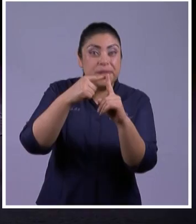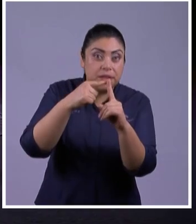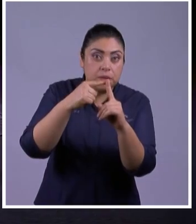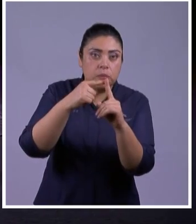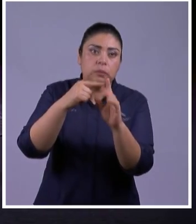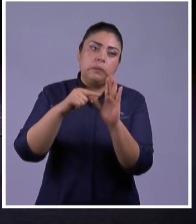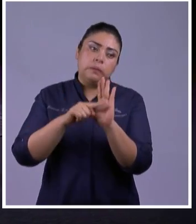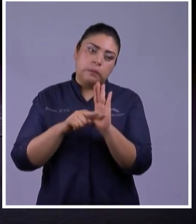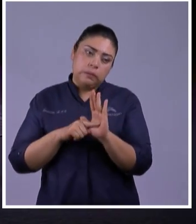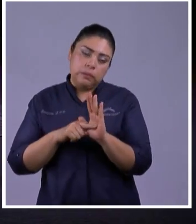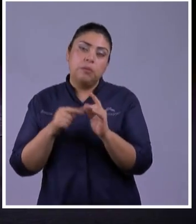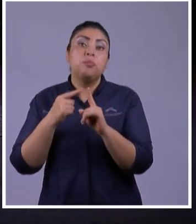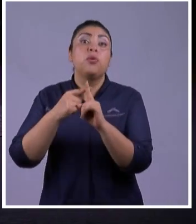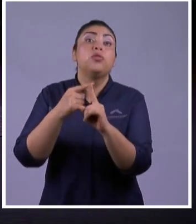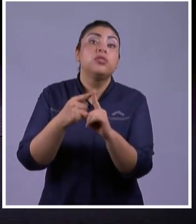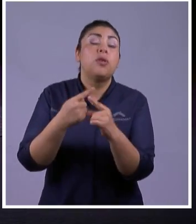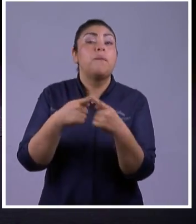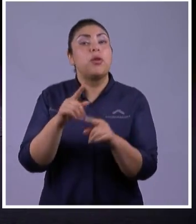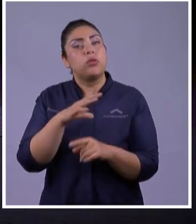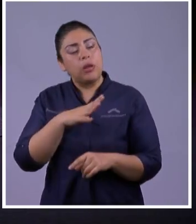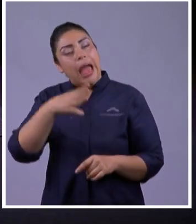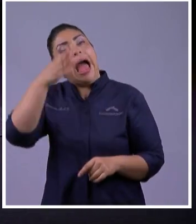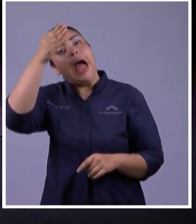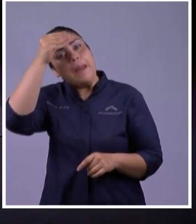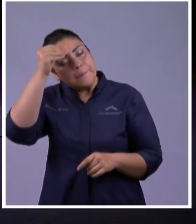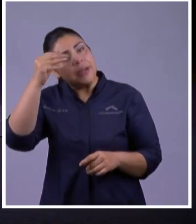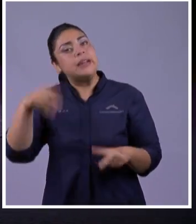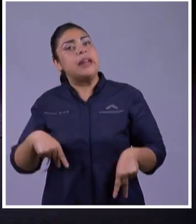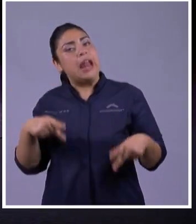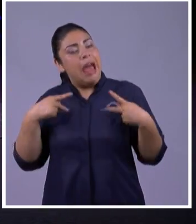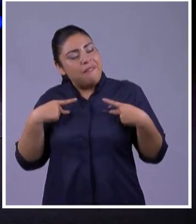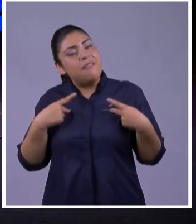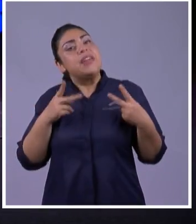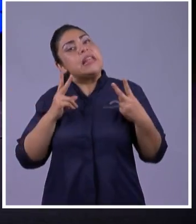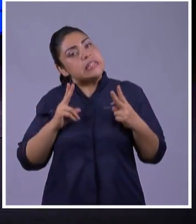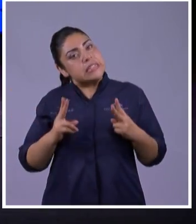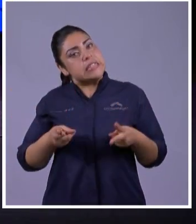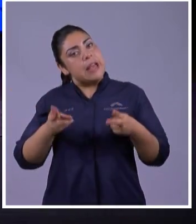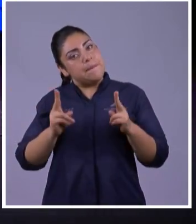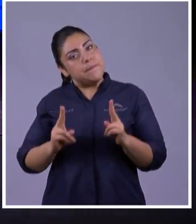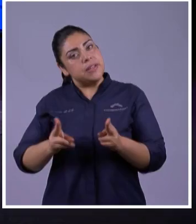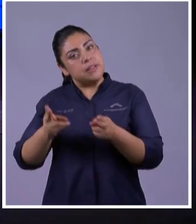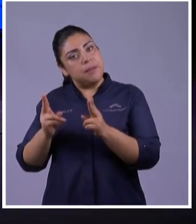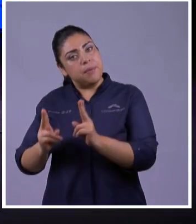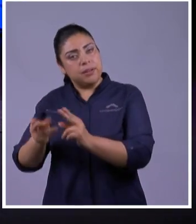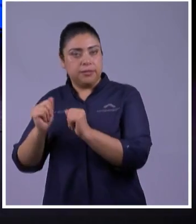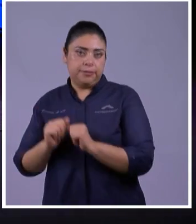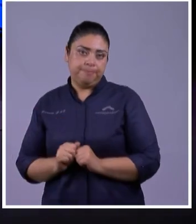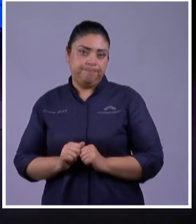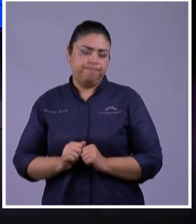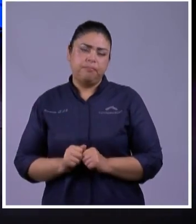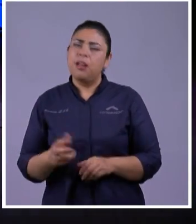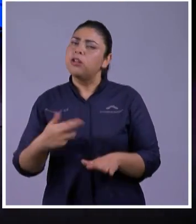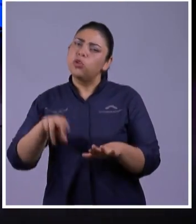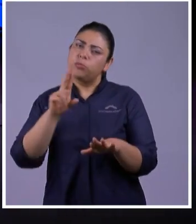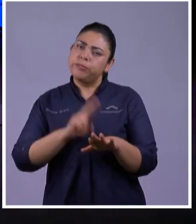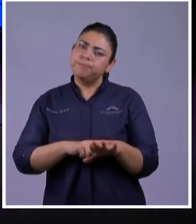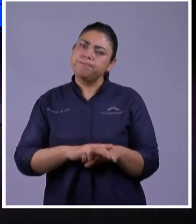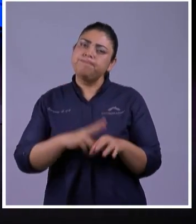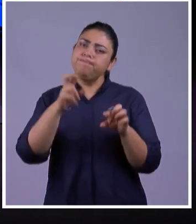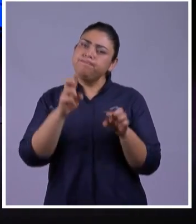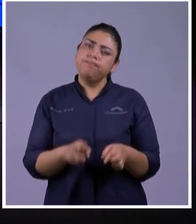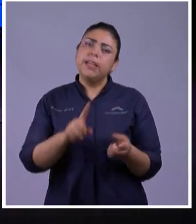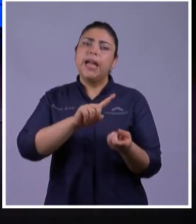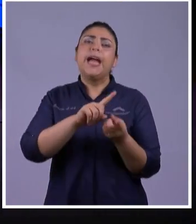adaptarnos En todo tiempo Normalmente El hombre Cambia unas 10 veces De